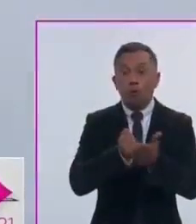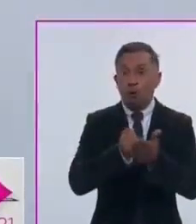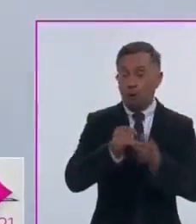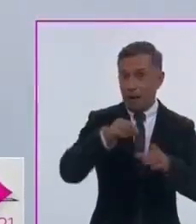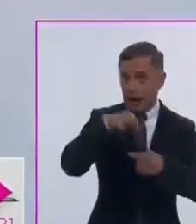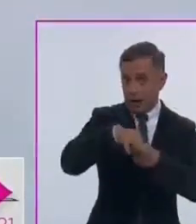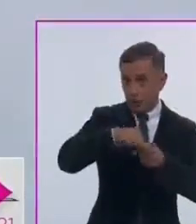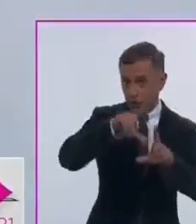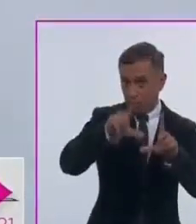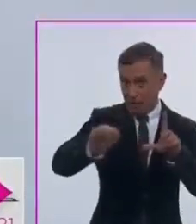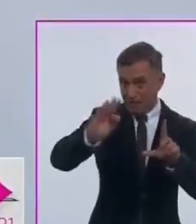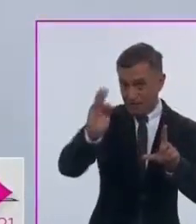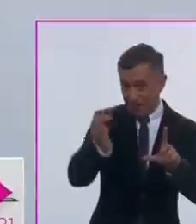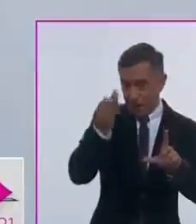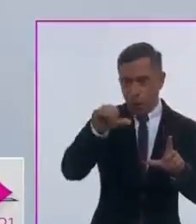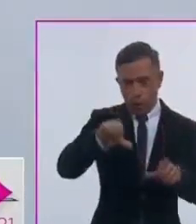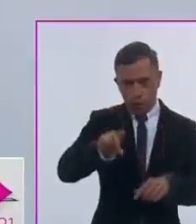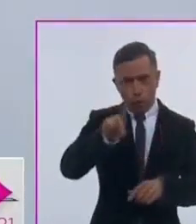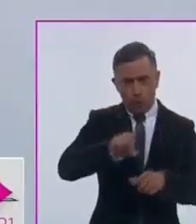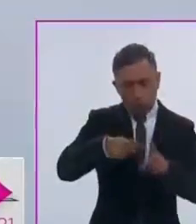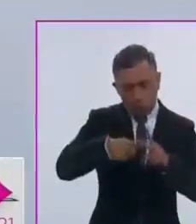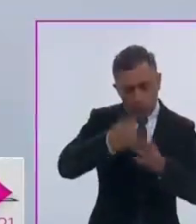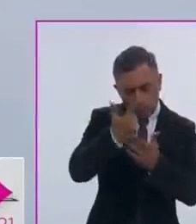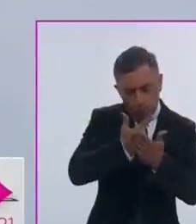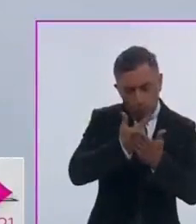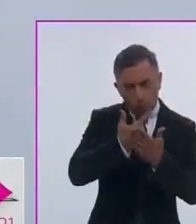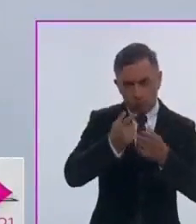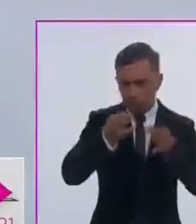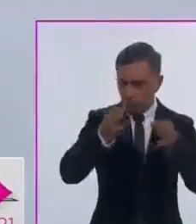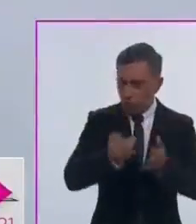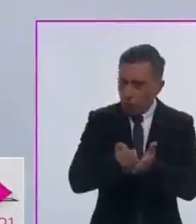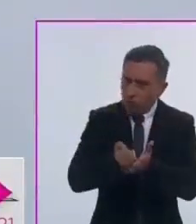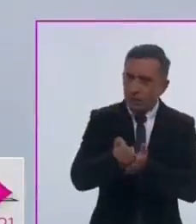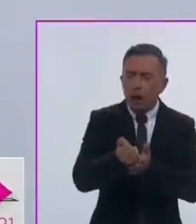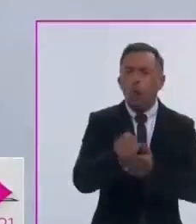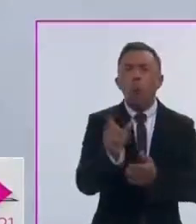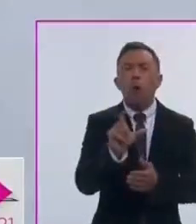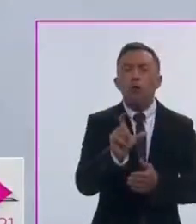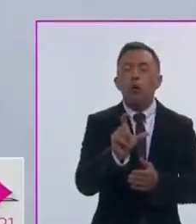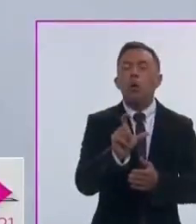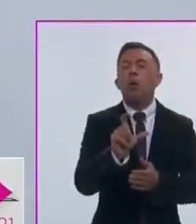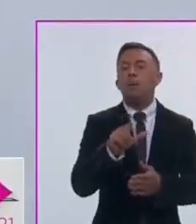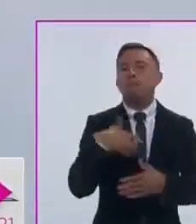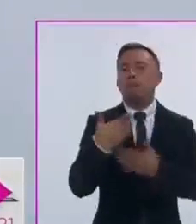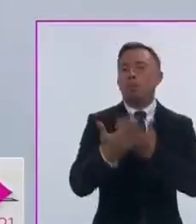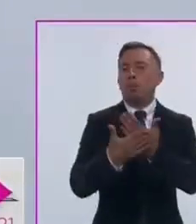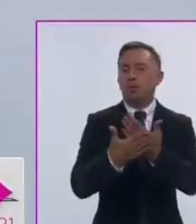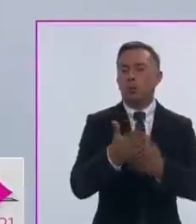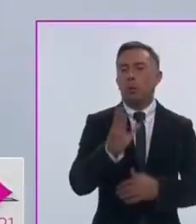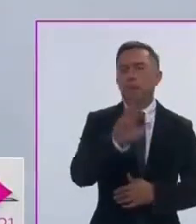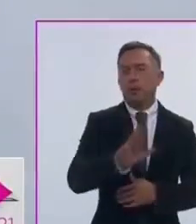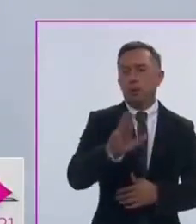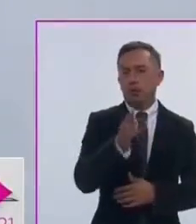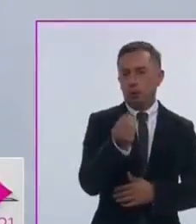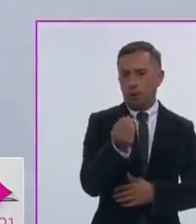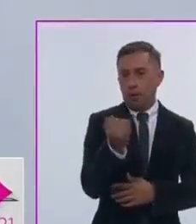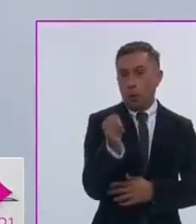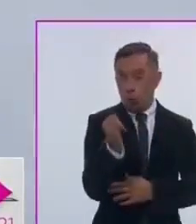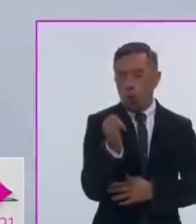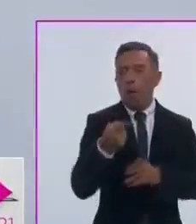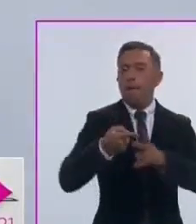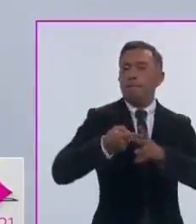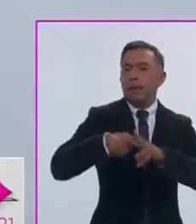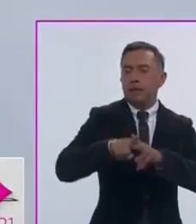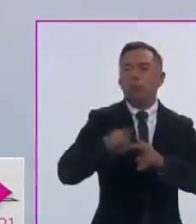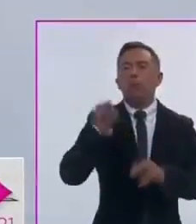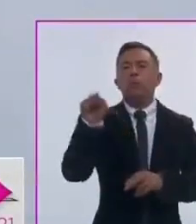federales celebradas este domingo serán los que surjan de los cómputos que iniciarán el próximo miércoles 9 de junio en